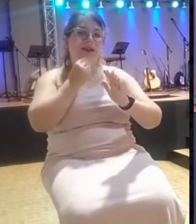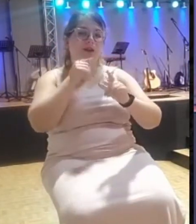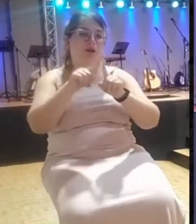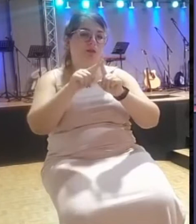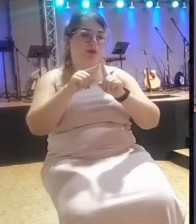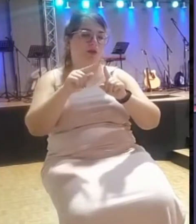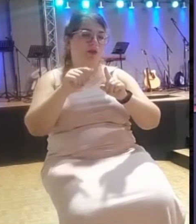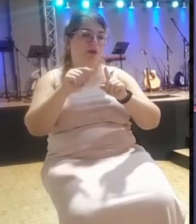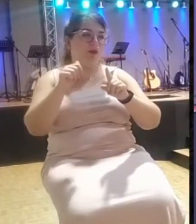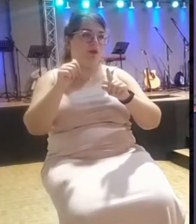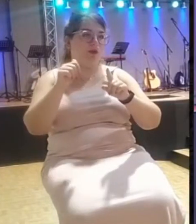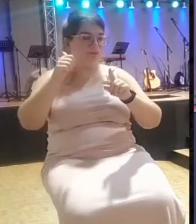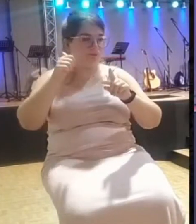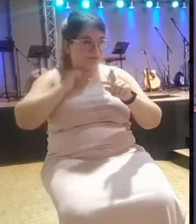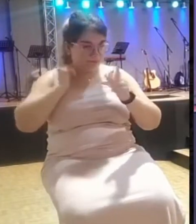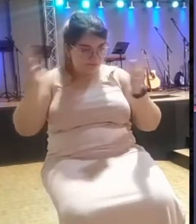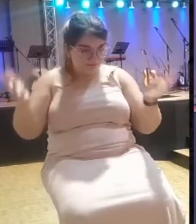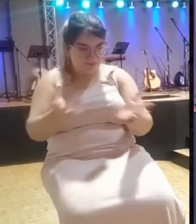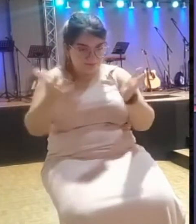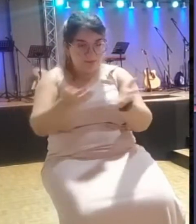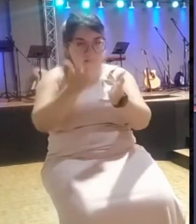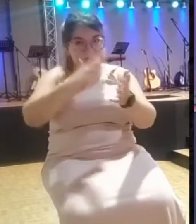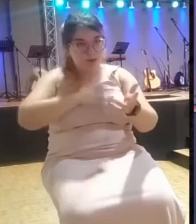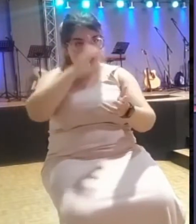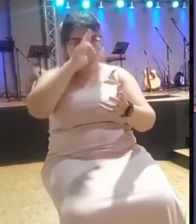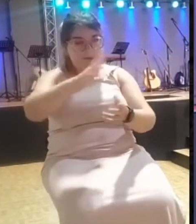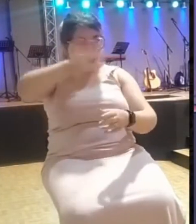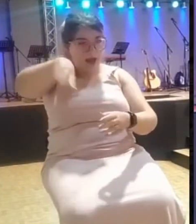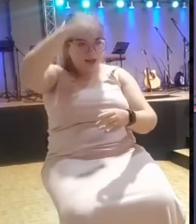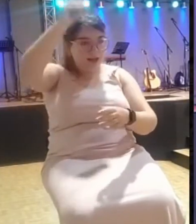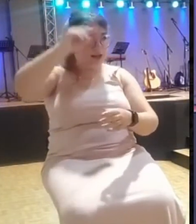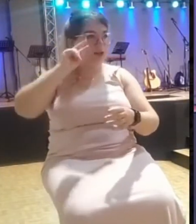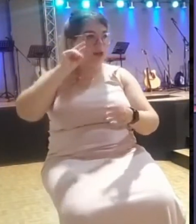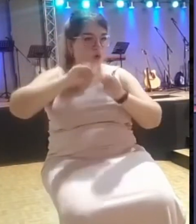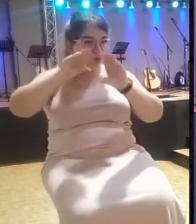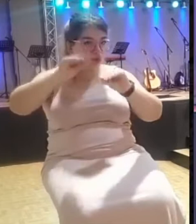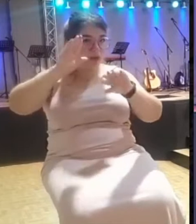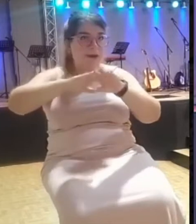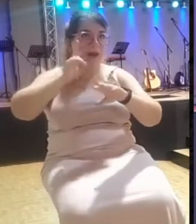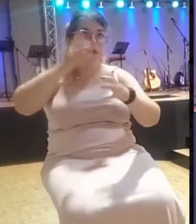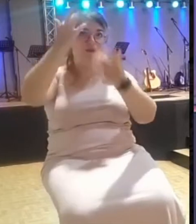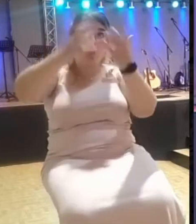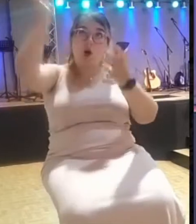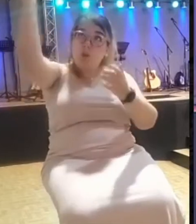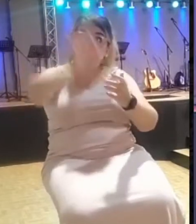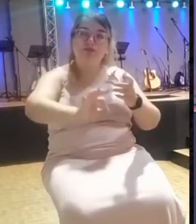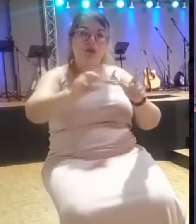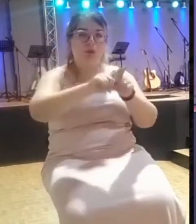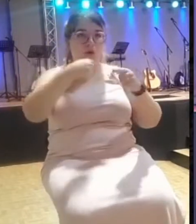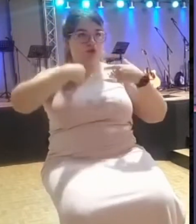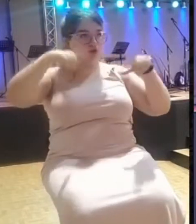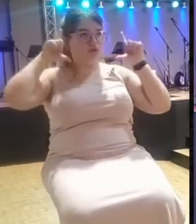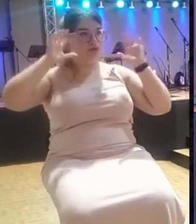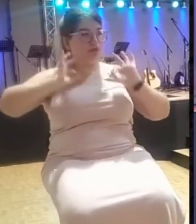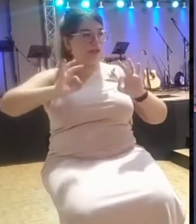poder a través de Elías. Cómo había descendido el fuego del cielo, le había mostrado, oye, yo soy Dios, seguidme. Entonces, en